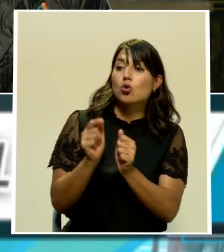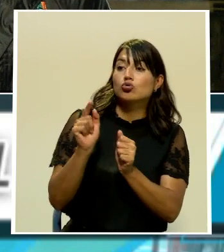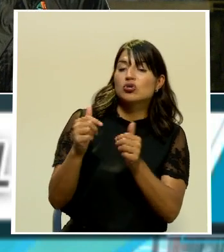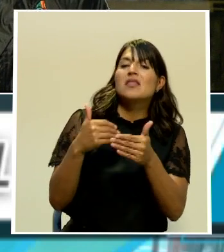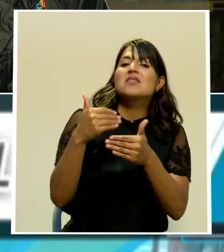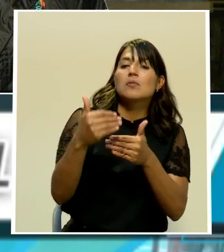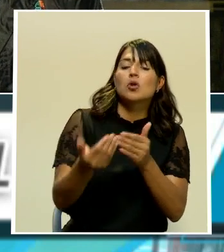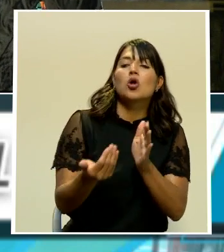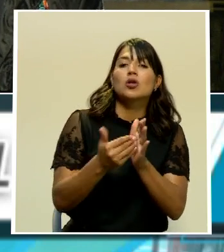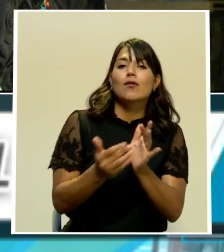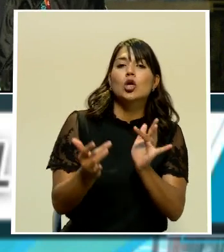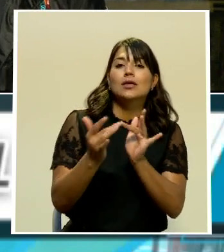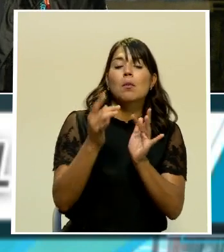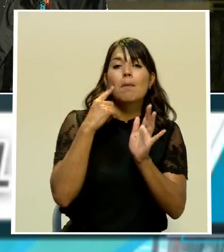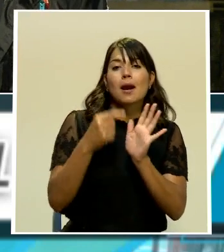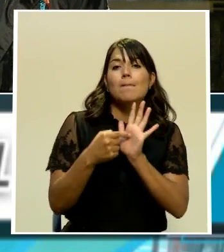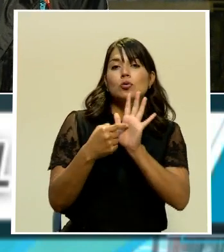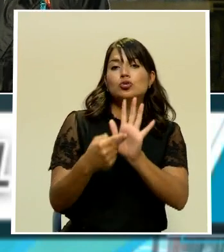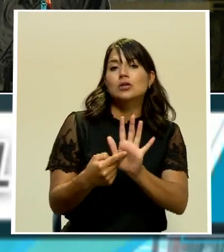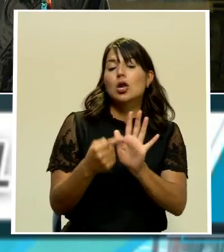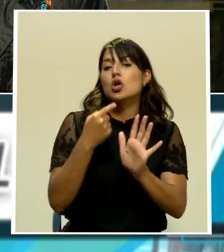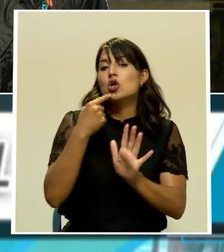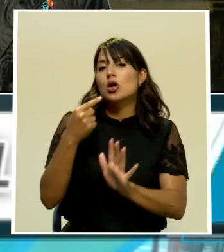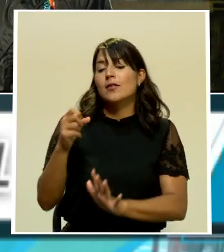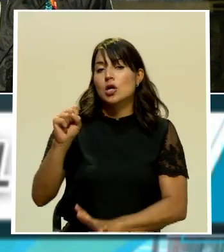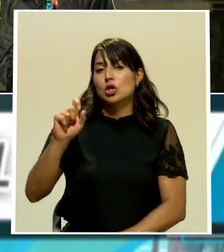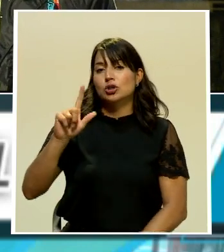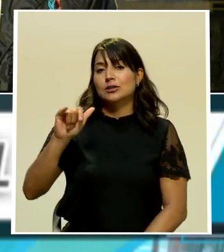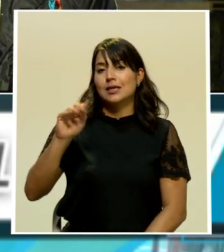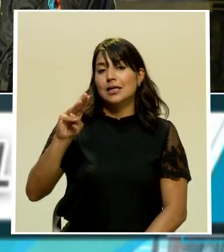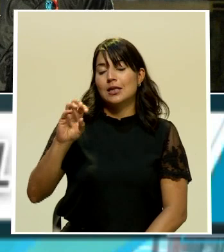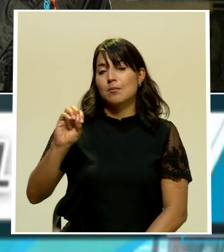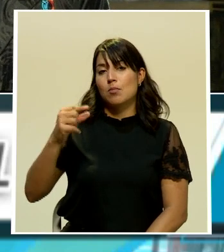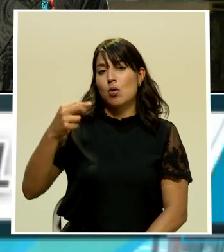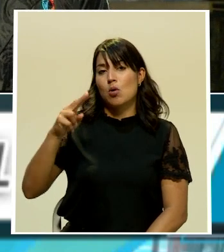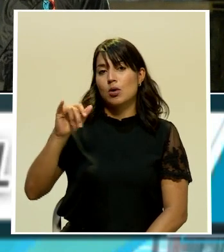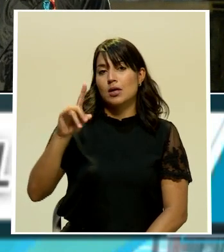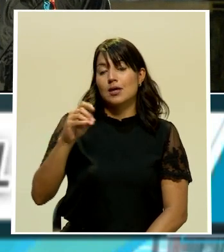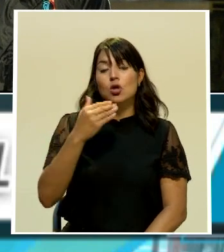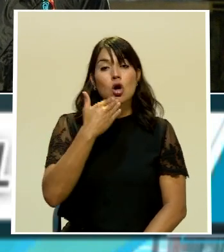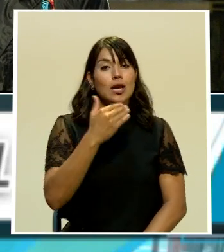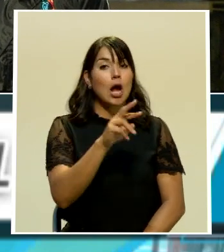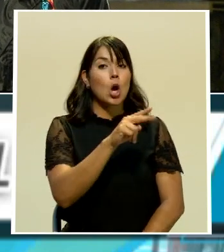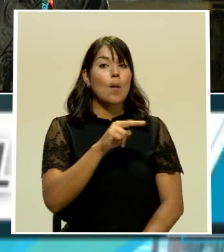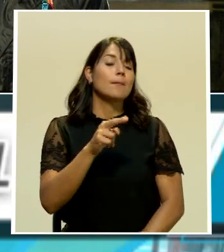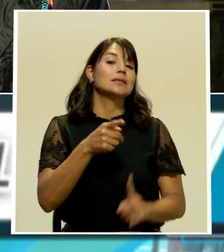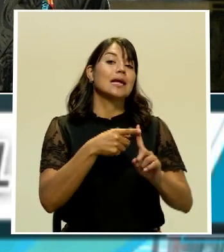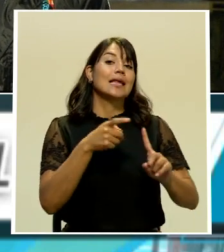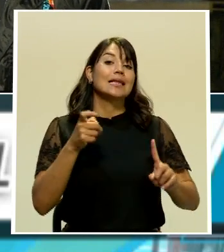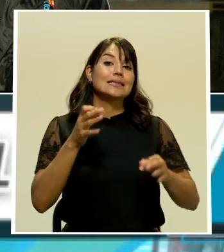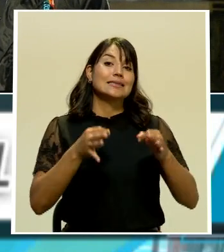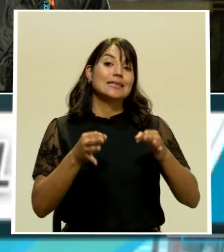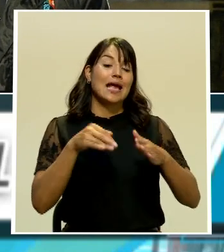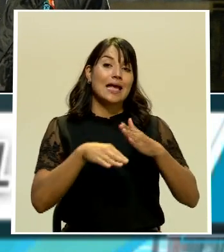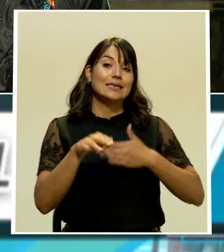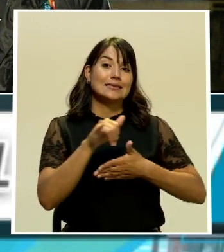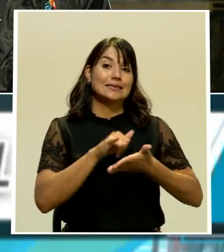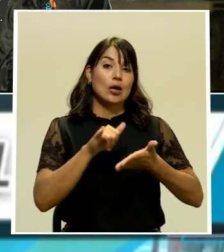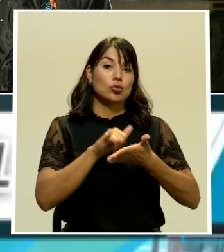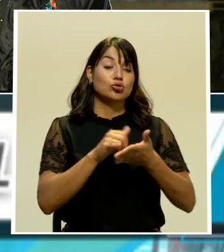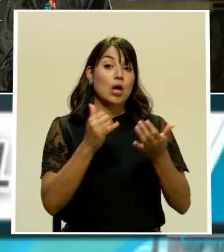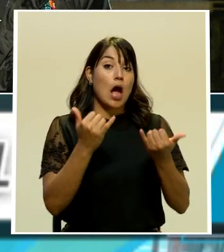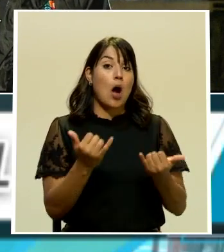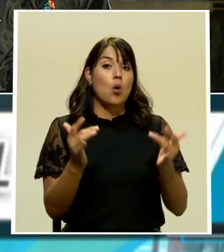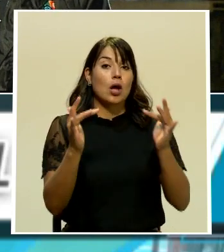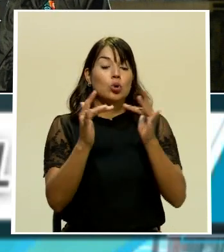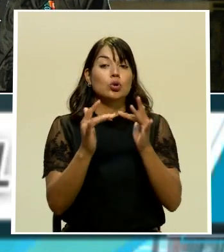las declaraciones de Celi Moguido. Gracias a nuestro compañero Andrés Ortiz desde los tribunales en San José. Nos movemos ahora